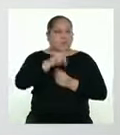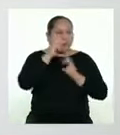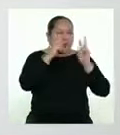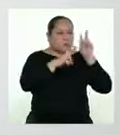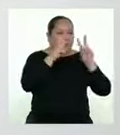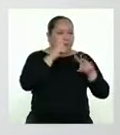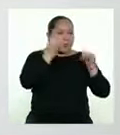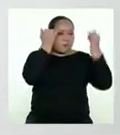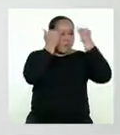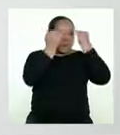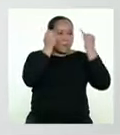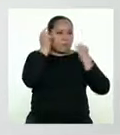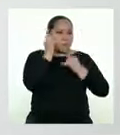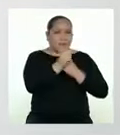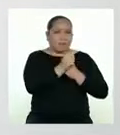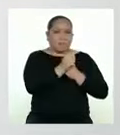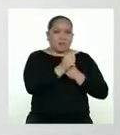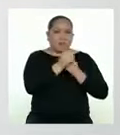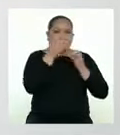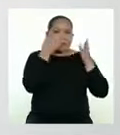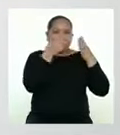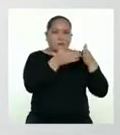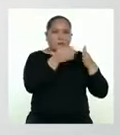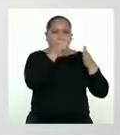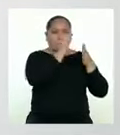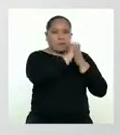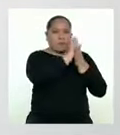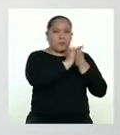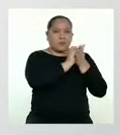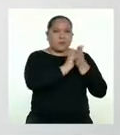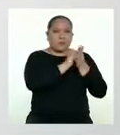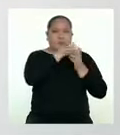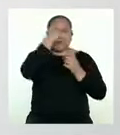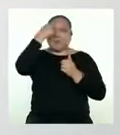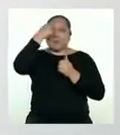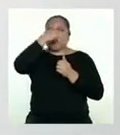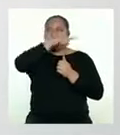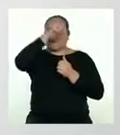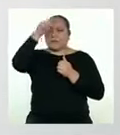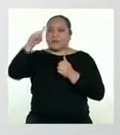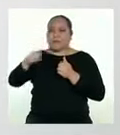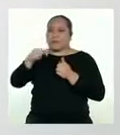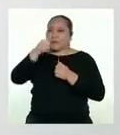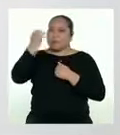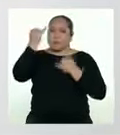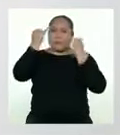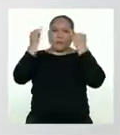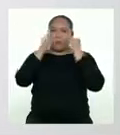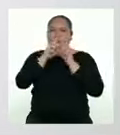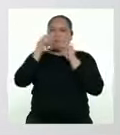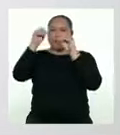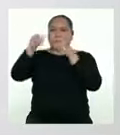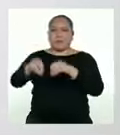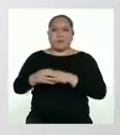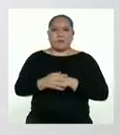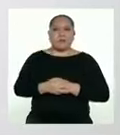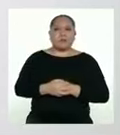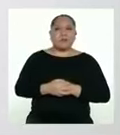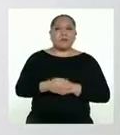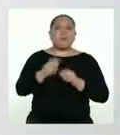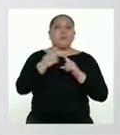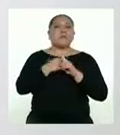explícitamente en el texto para construir otra idea que no se dice textualmente,